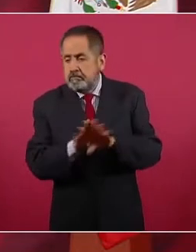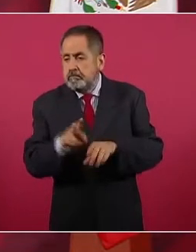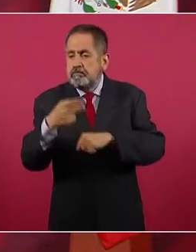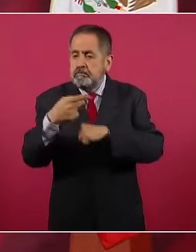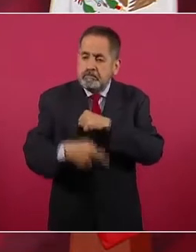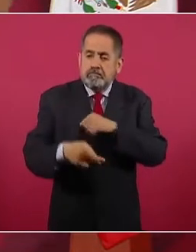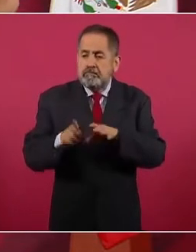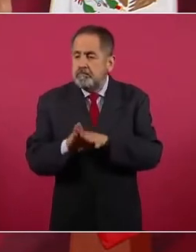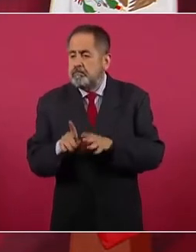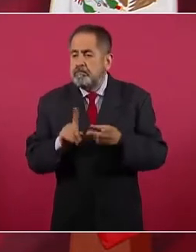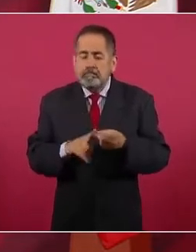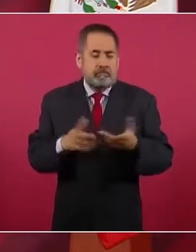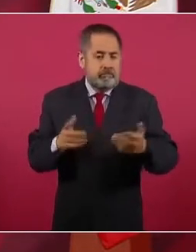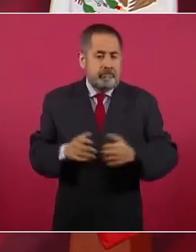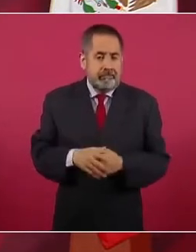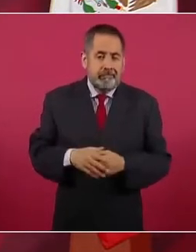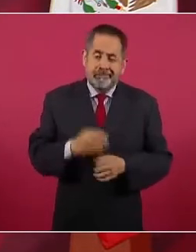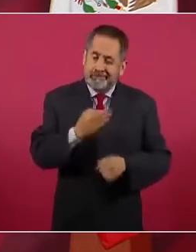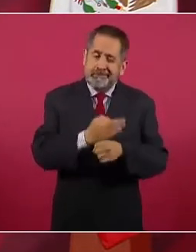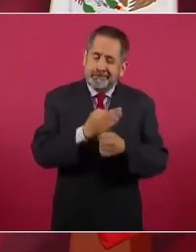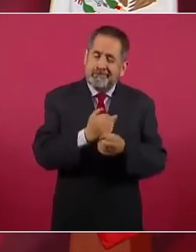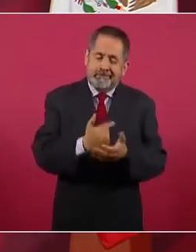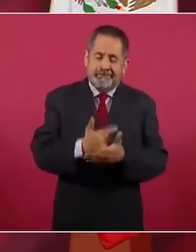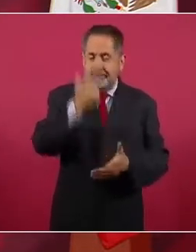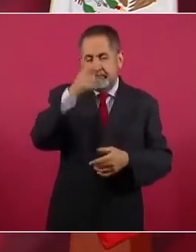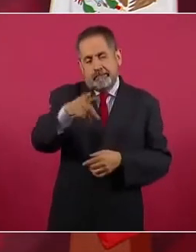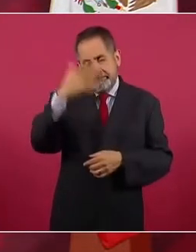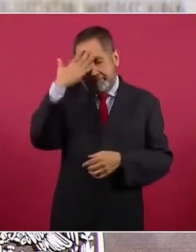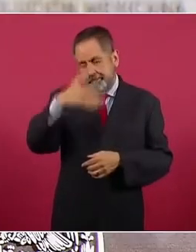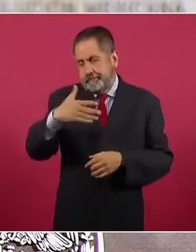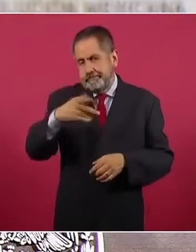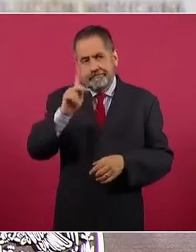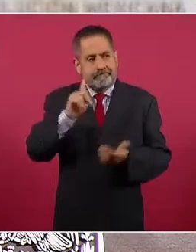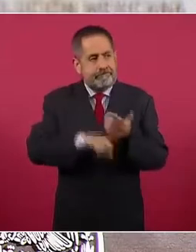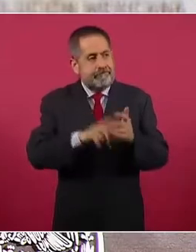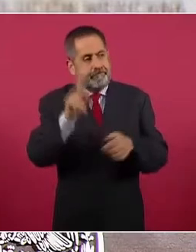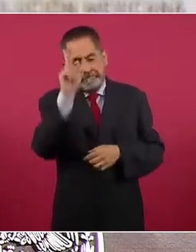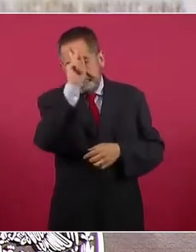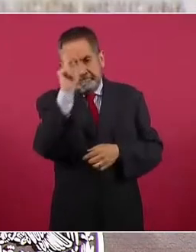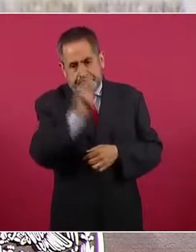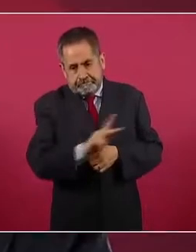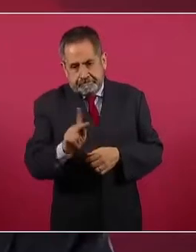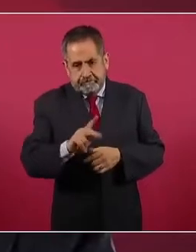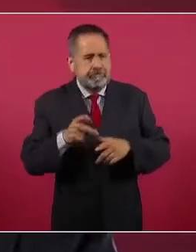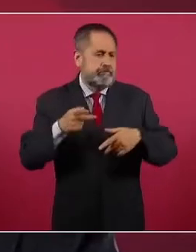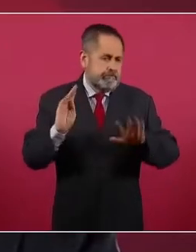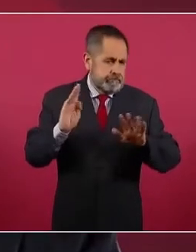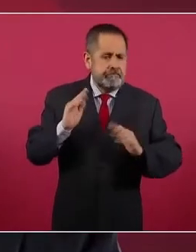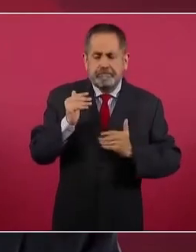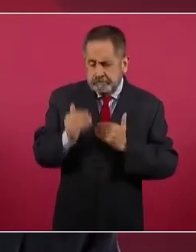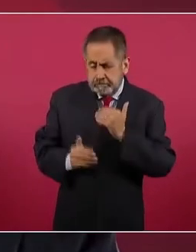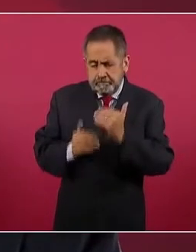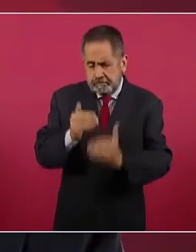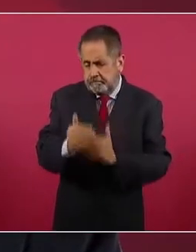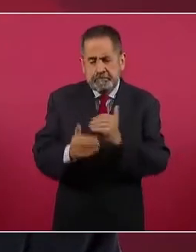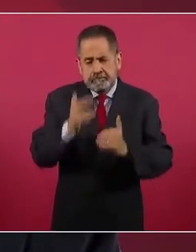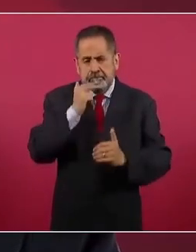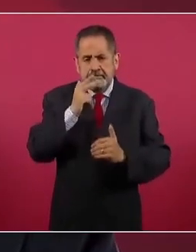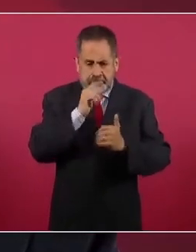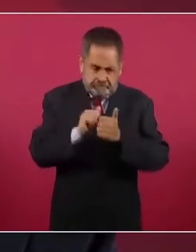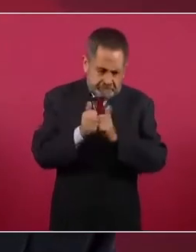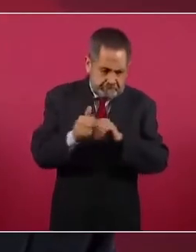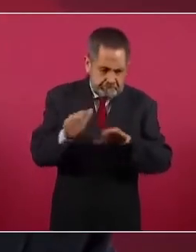que se agravó por las razones que ya sabemos y vamos avanzando por